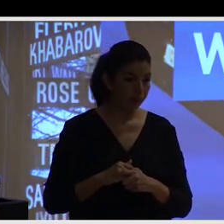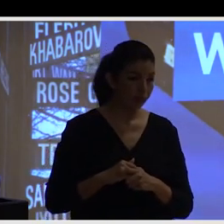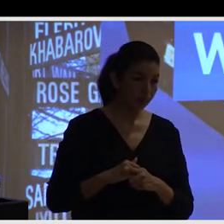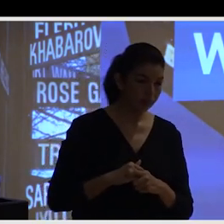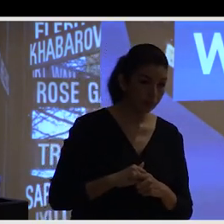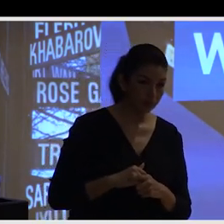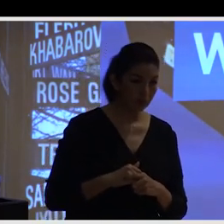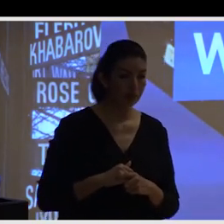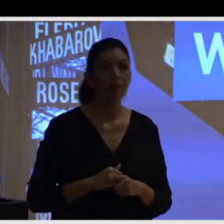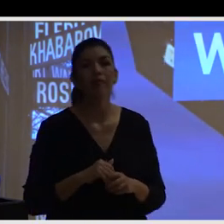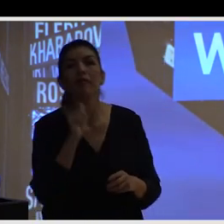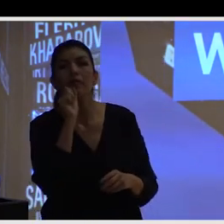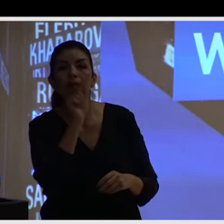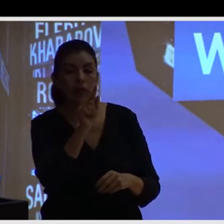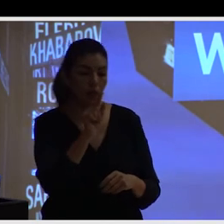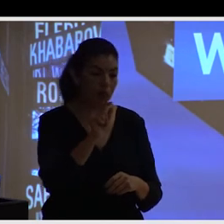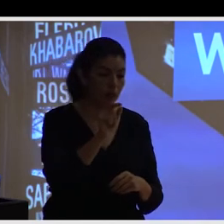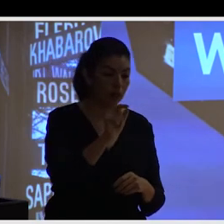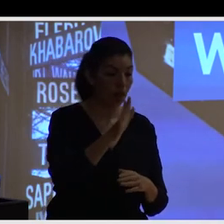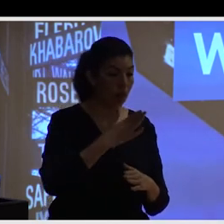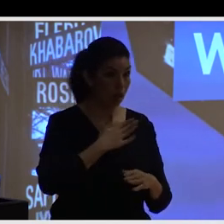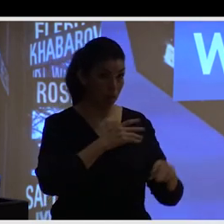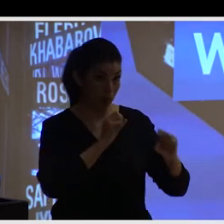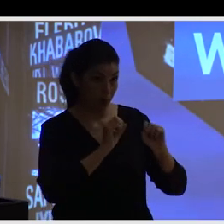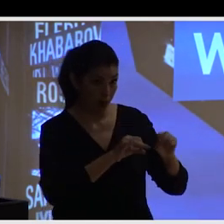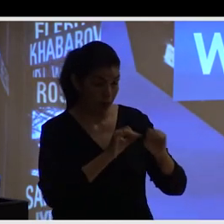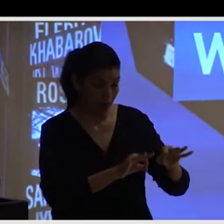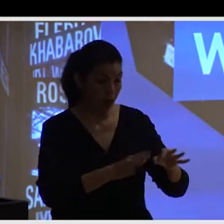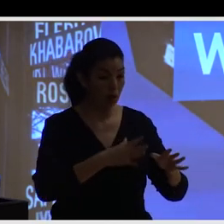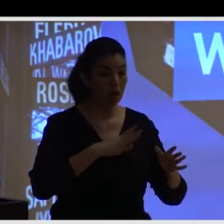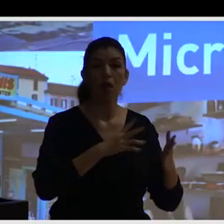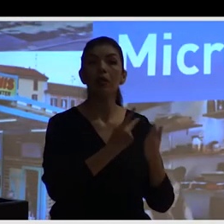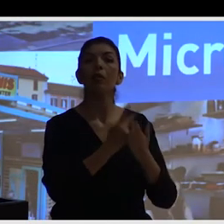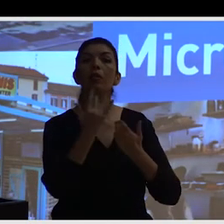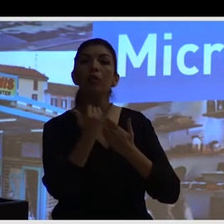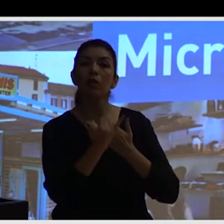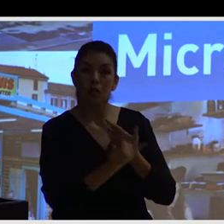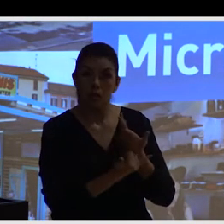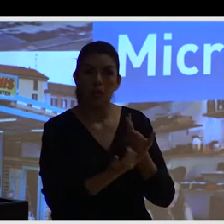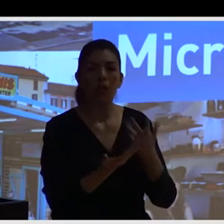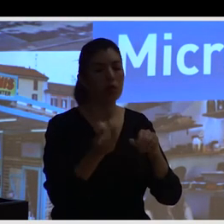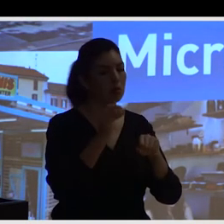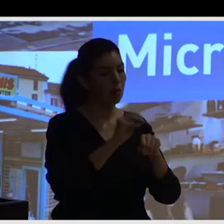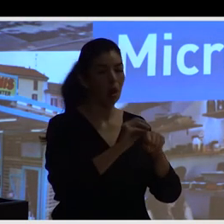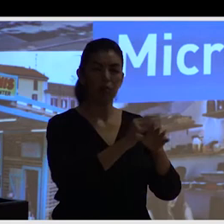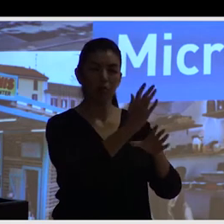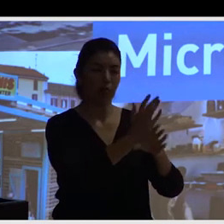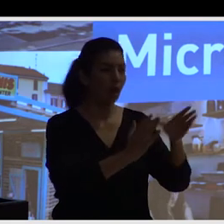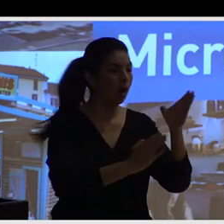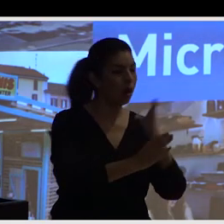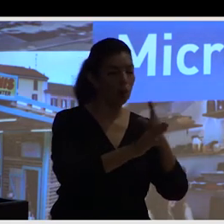hacemos muchos proyectos de mejora de la elegibilidad del espacio urbano a través de instalaciones trabajamos muchos